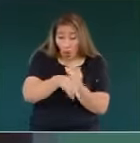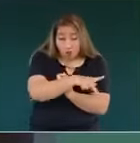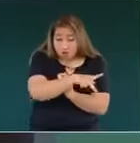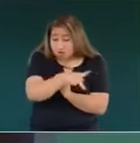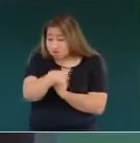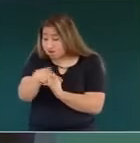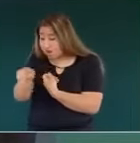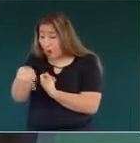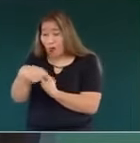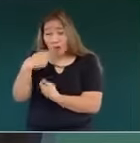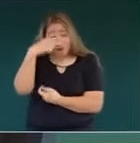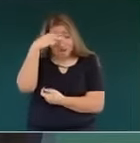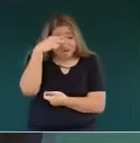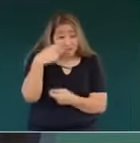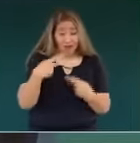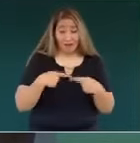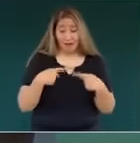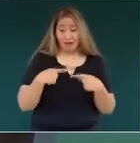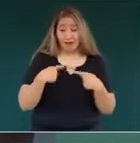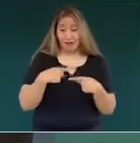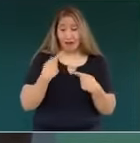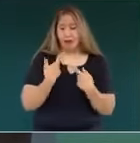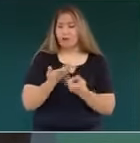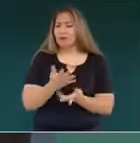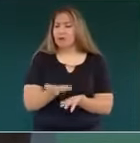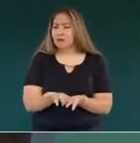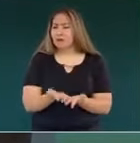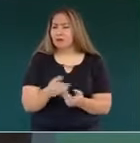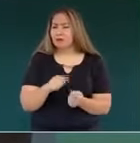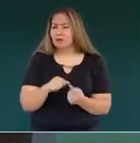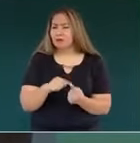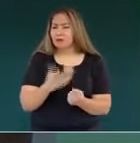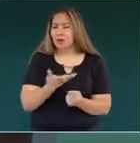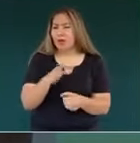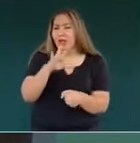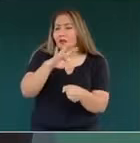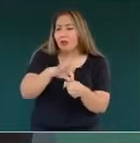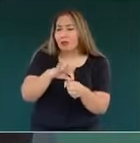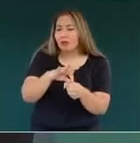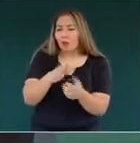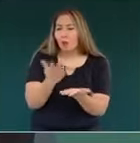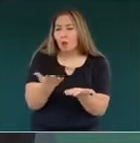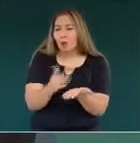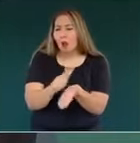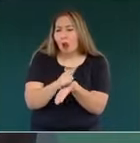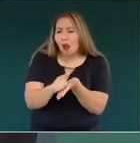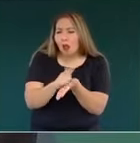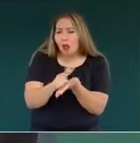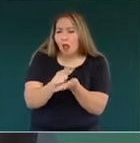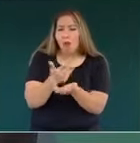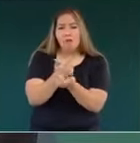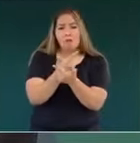Es que se garantice que las elecciones sean limpias y libres,